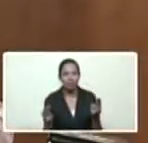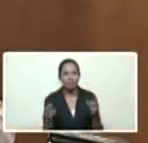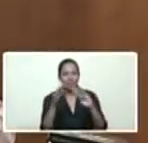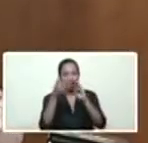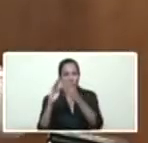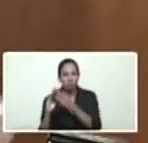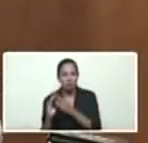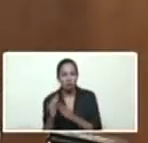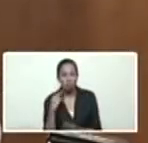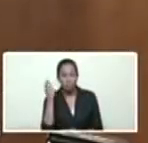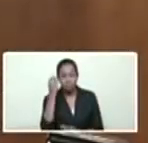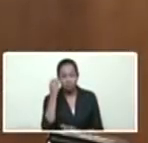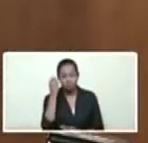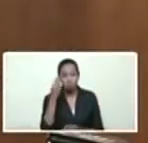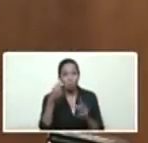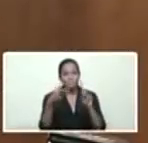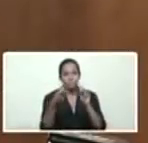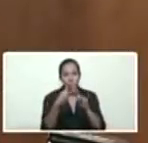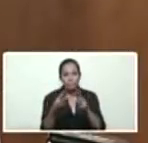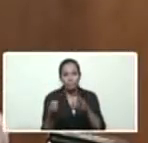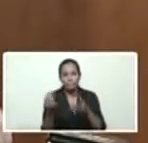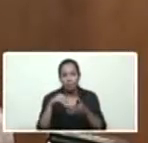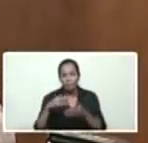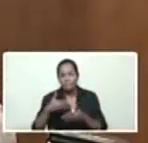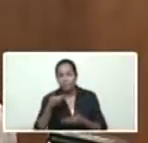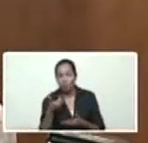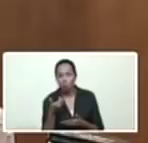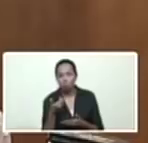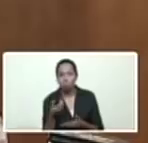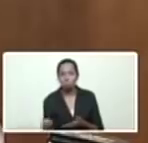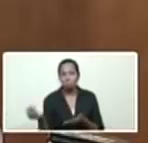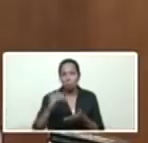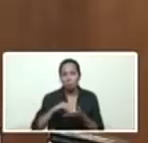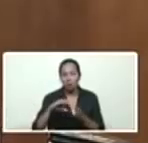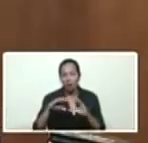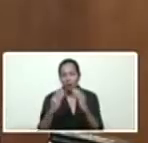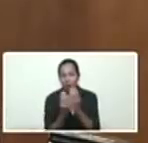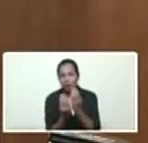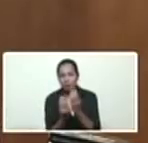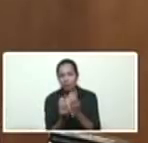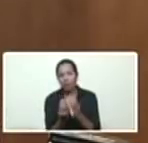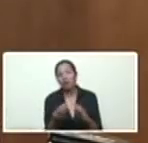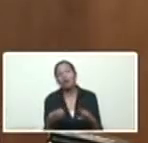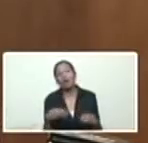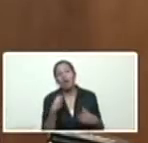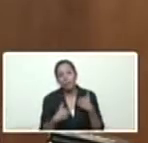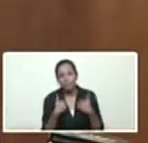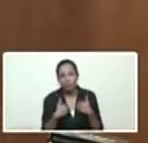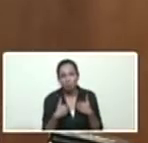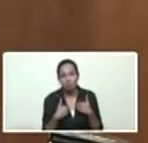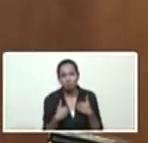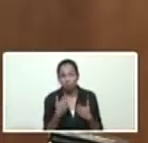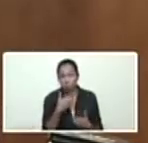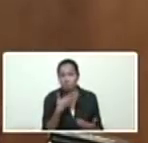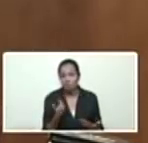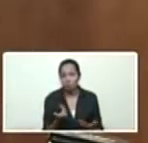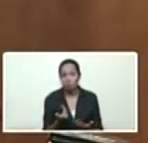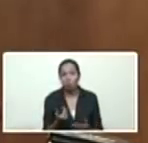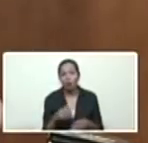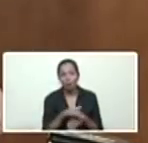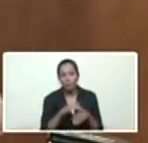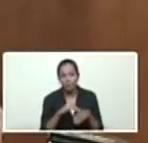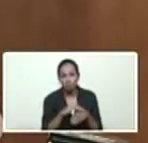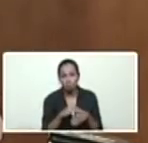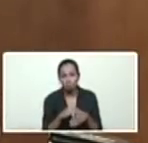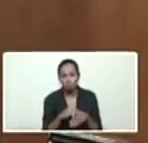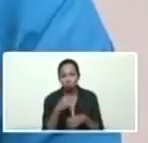que es positivo ya ir a clase el próximo miércoles, quisiera que nuestro Ministro también nos actualizara sobre todos estos pasos que vamos a dar,